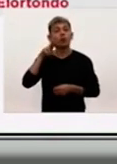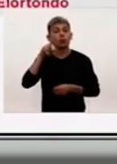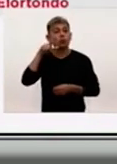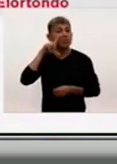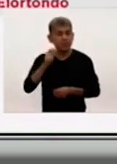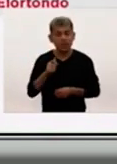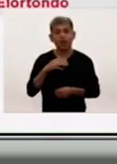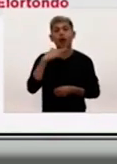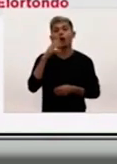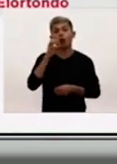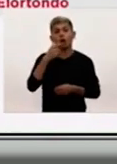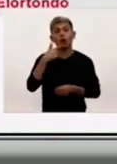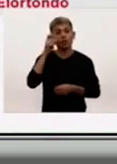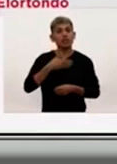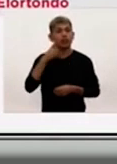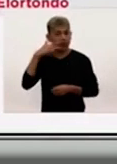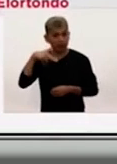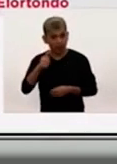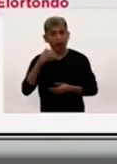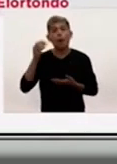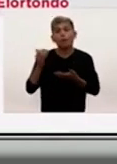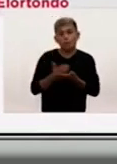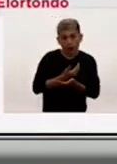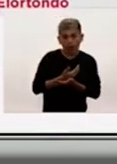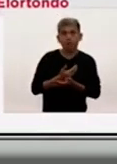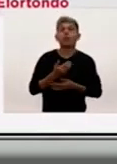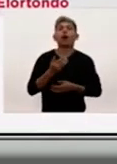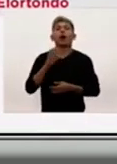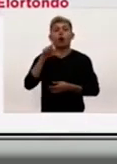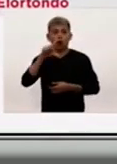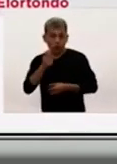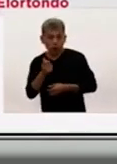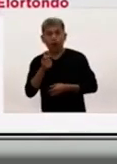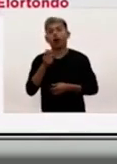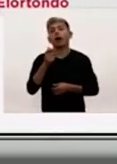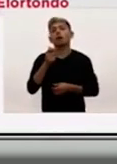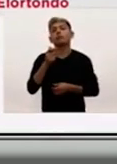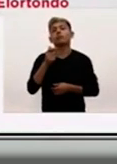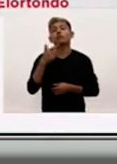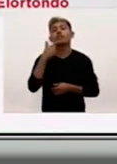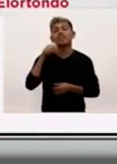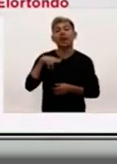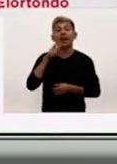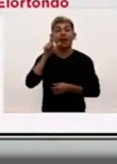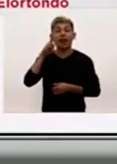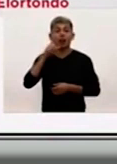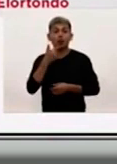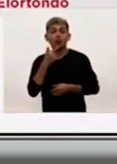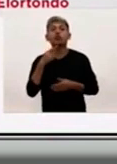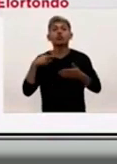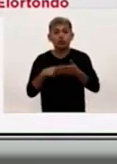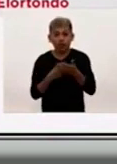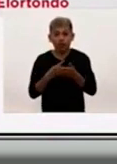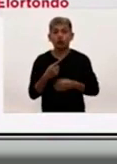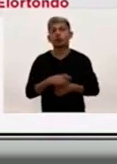Josefina, Laguna Paiva, Montes de Oca, San Carlos Centro, Timbúes, con 3 casos